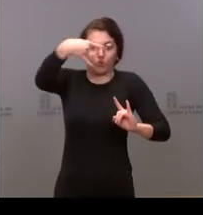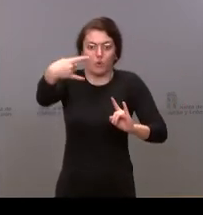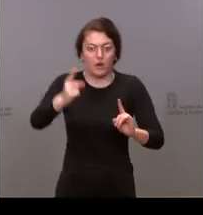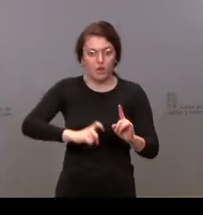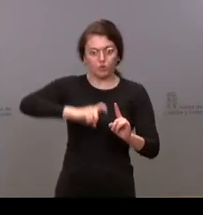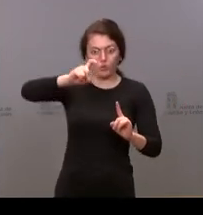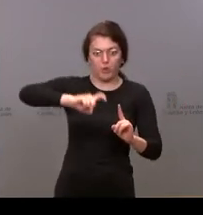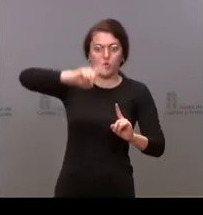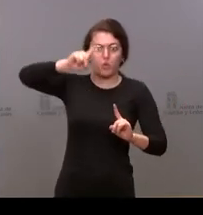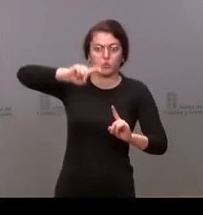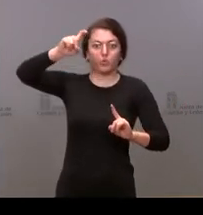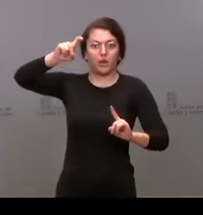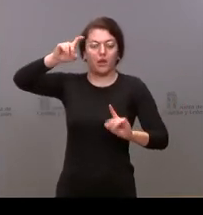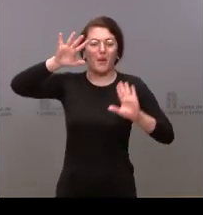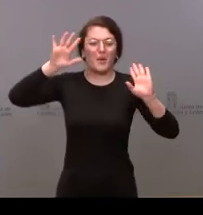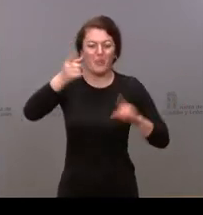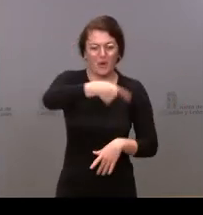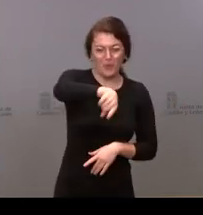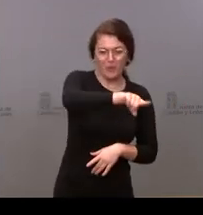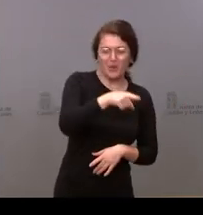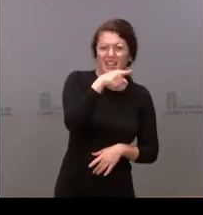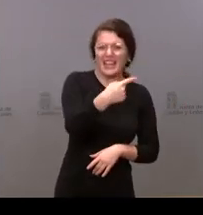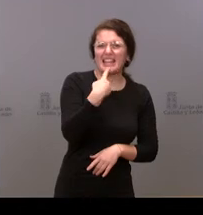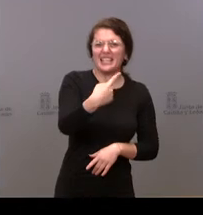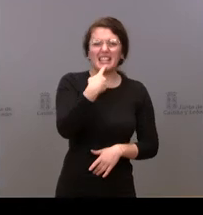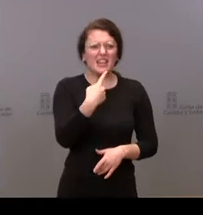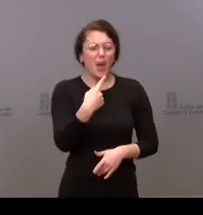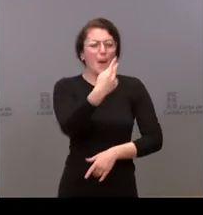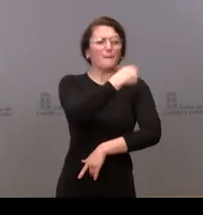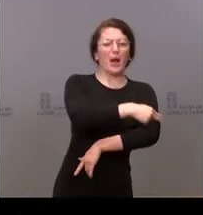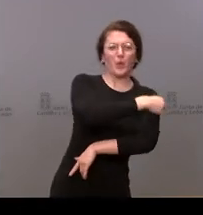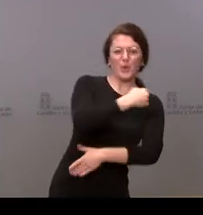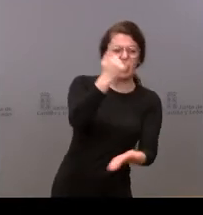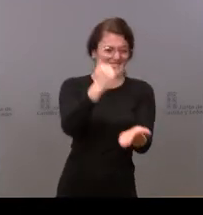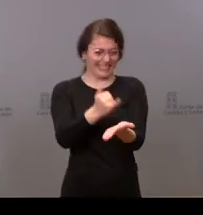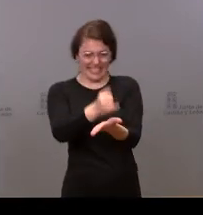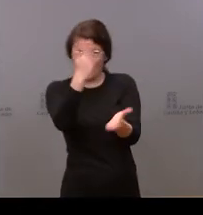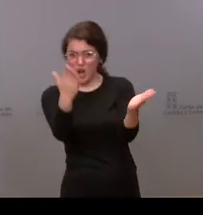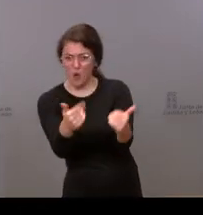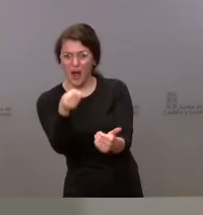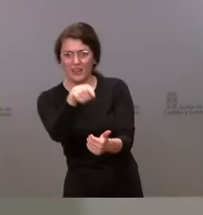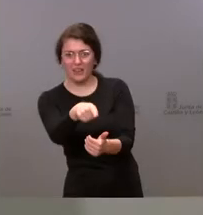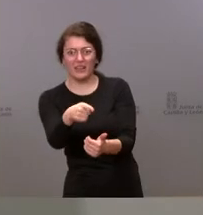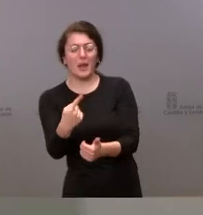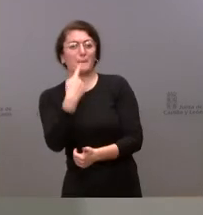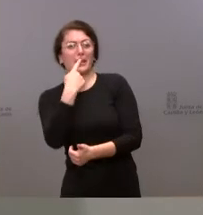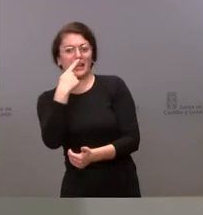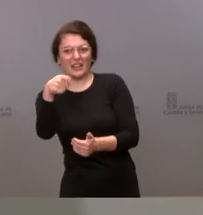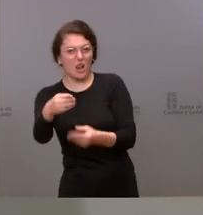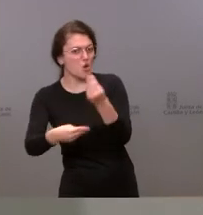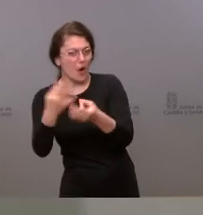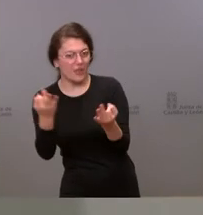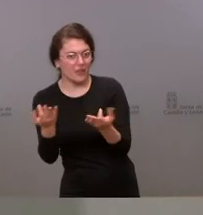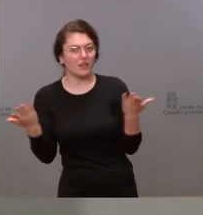mientras ustedes hablan de vacunación y de test que no se pueden conseguir y de PCR que no se realizan En el tema